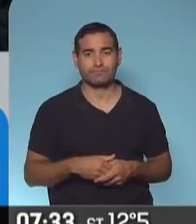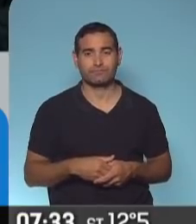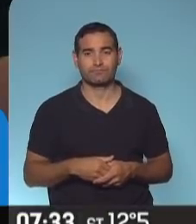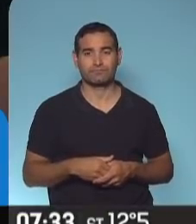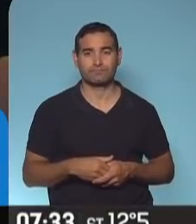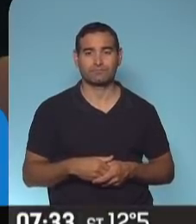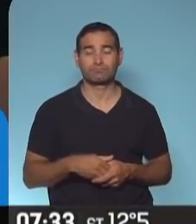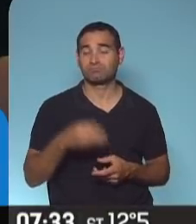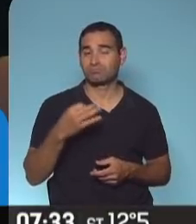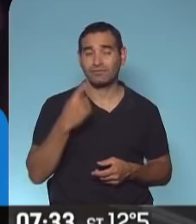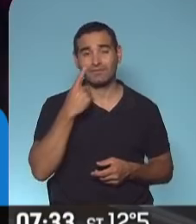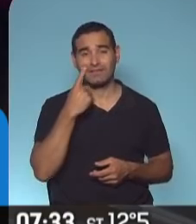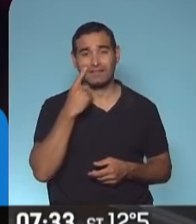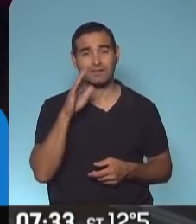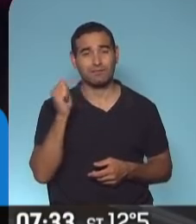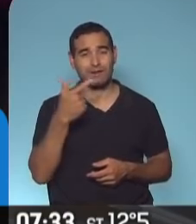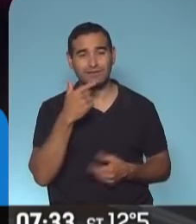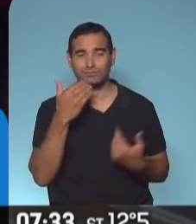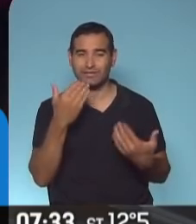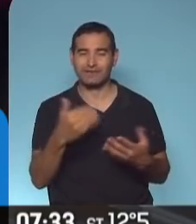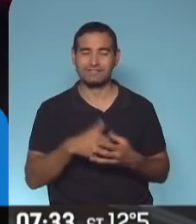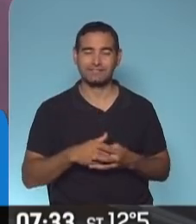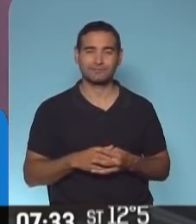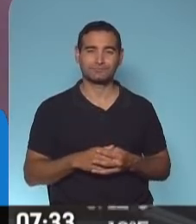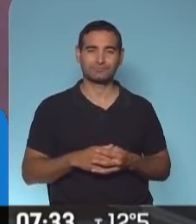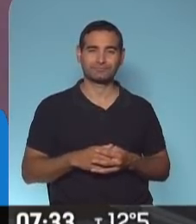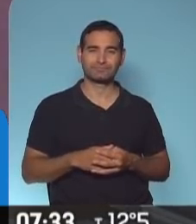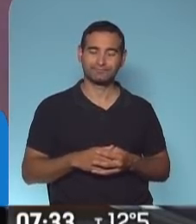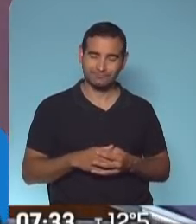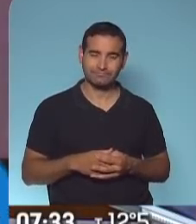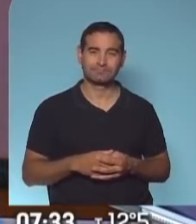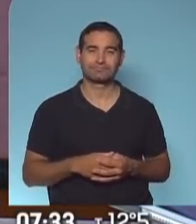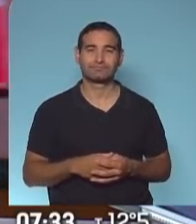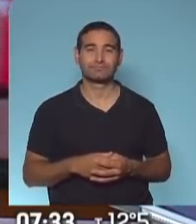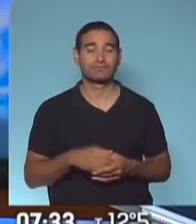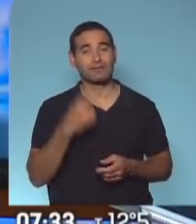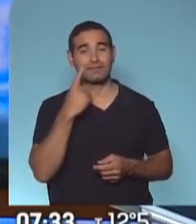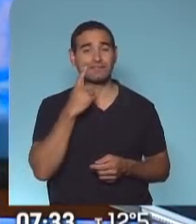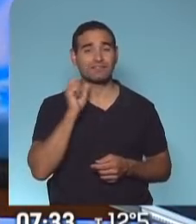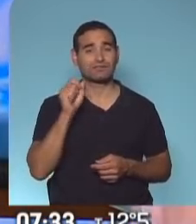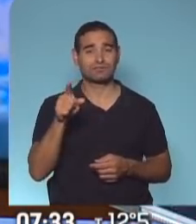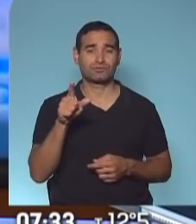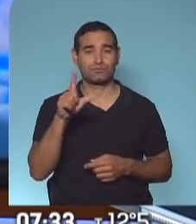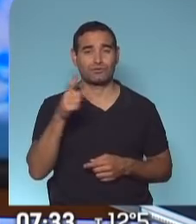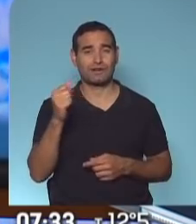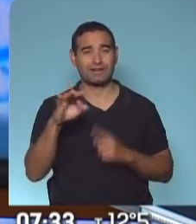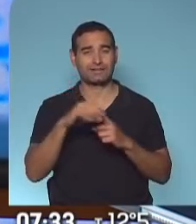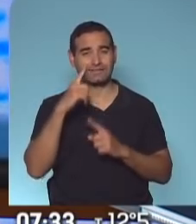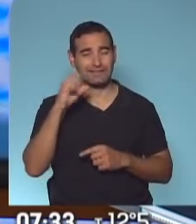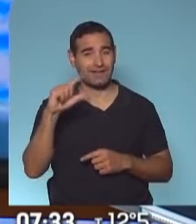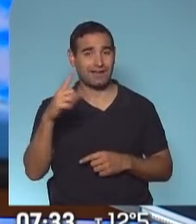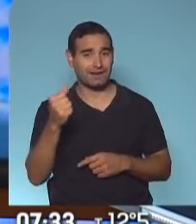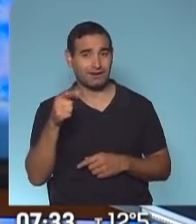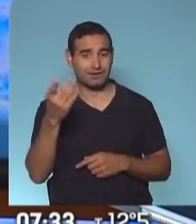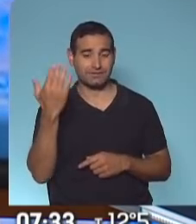Muy bien. Intendente Blas Gallardo, gracias por estos minutos. Un abrazo, gracias. El intendente de la ciudad de La Quiaca, donde tuvo su punto de partida este micro